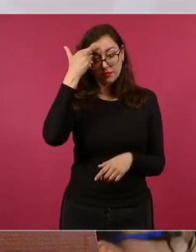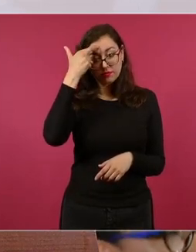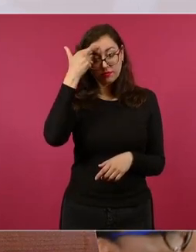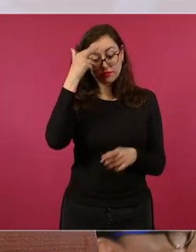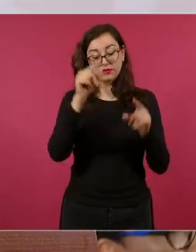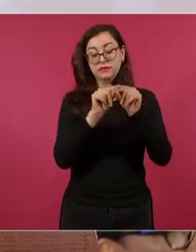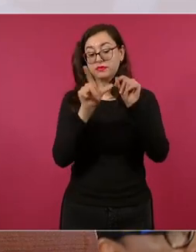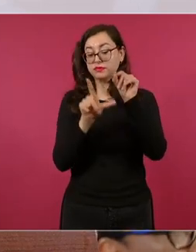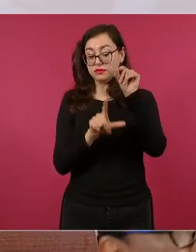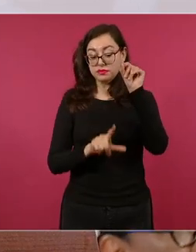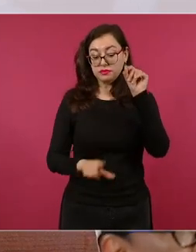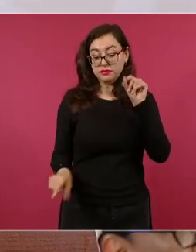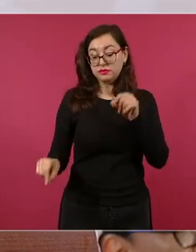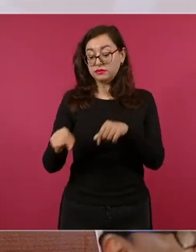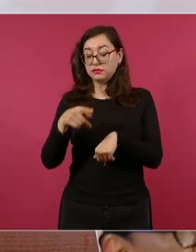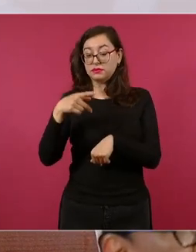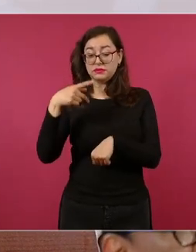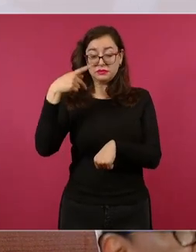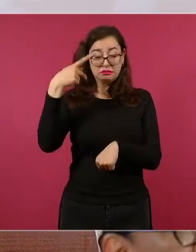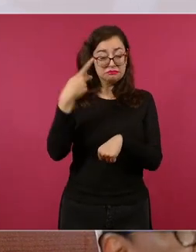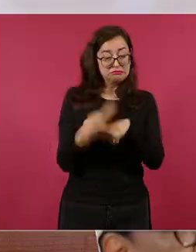que la corrupción política